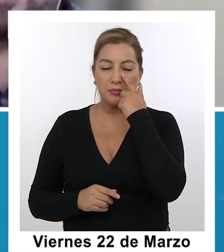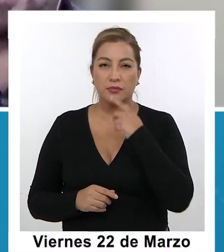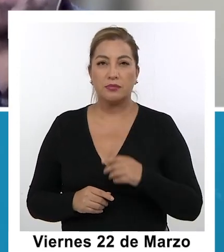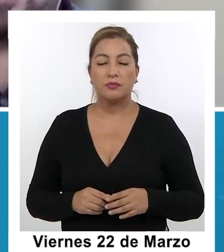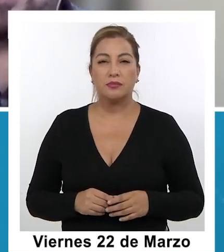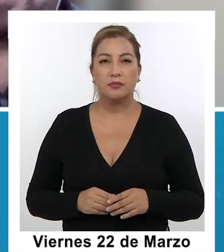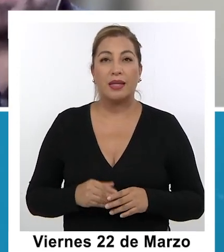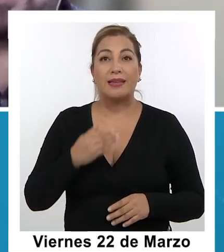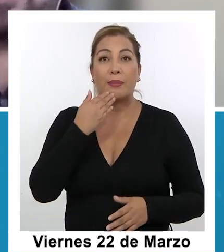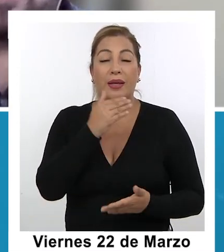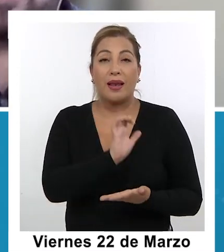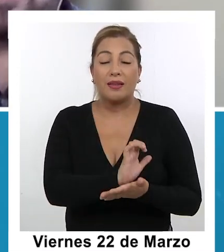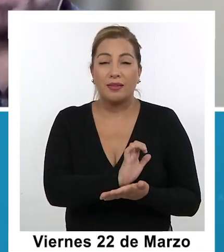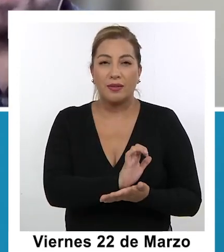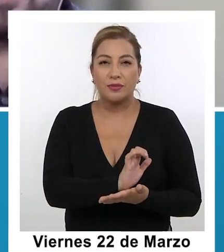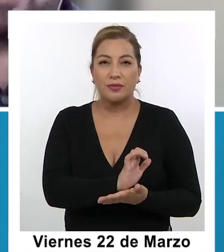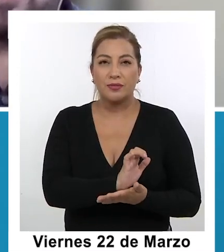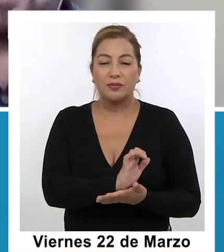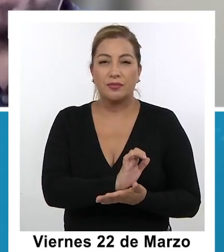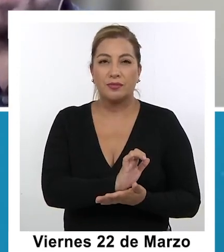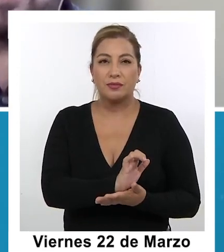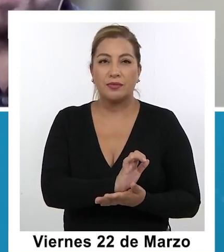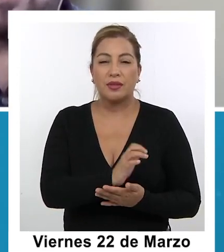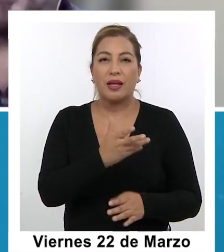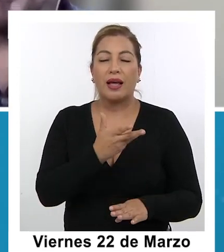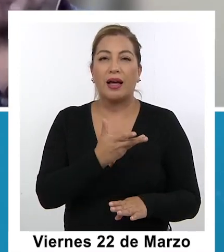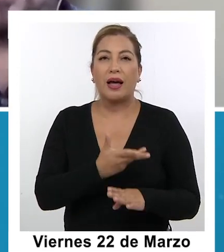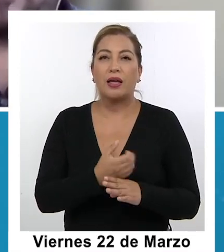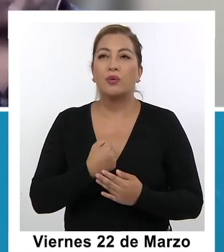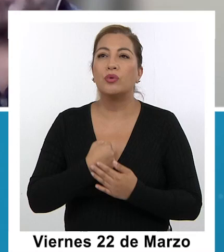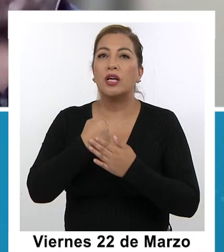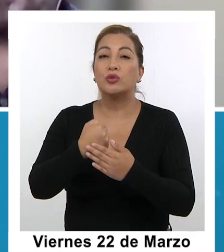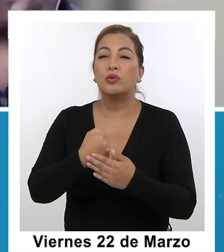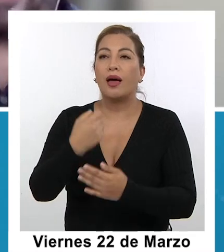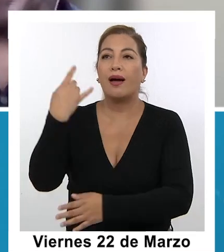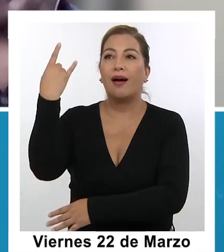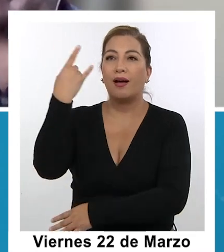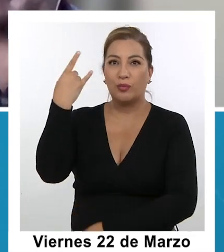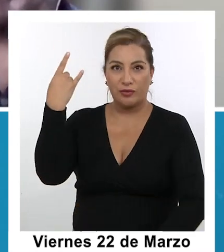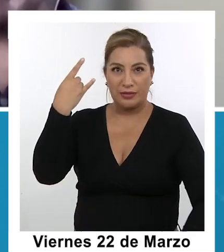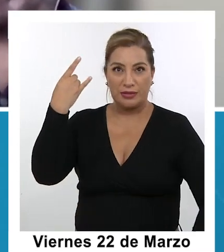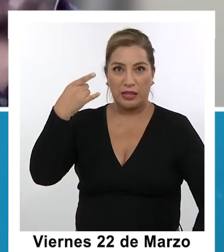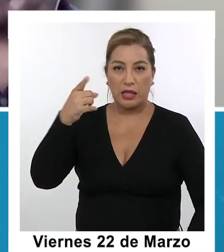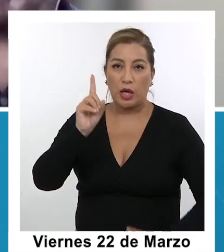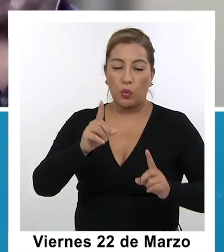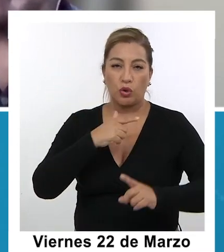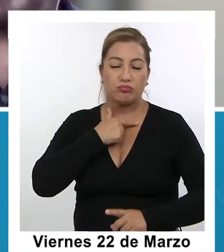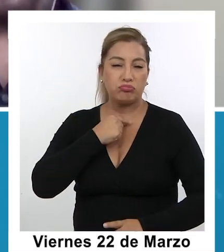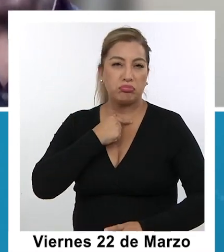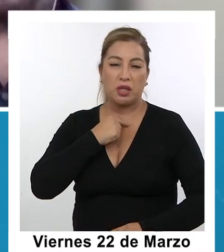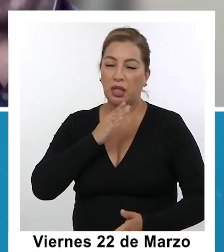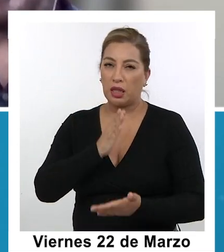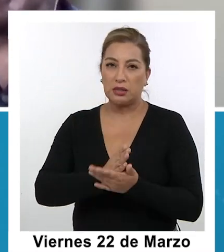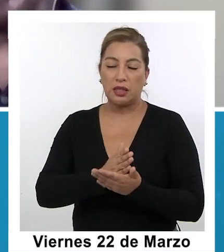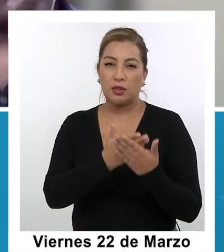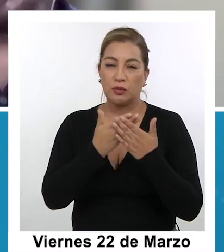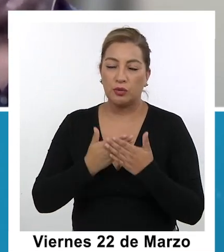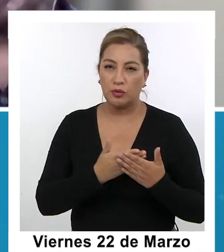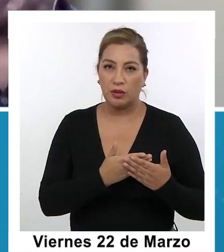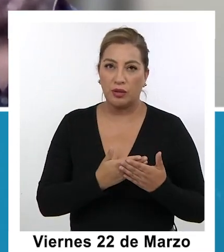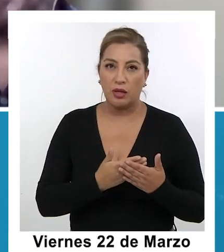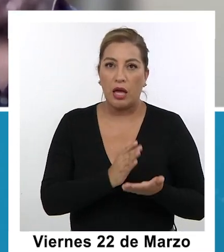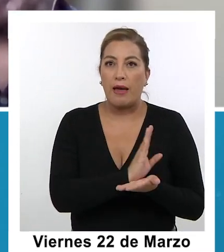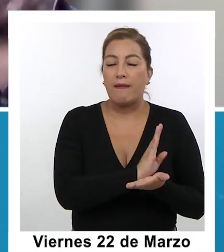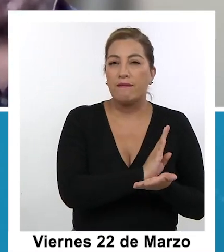Y porque el Estado también le entrega financiamiento a esas universidades, ya o sea, ahí hay un tema de no menor. También de respaldo. Está la